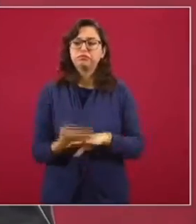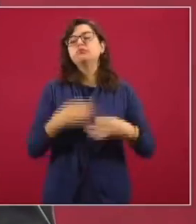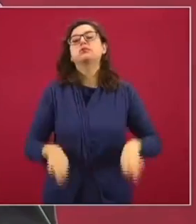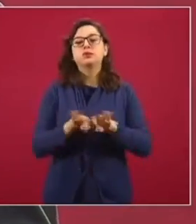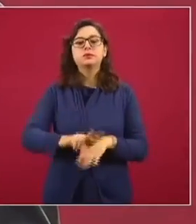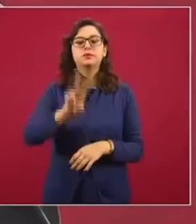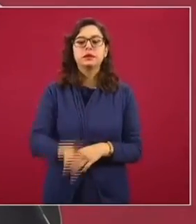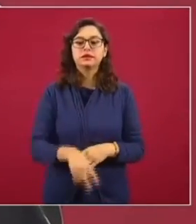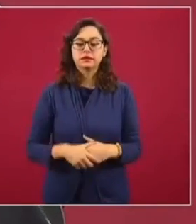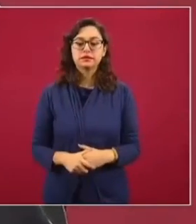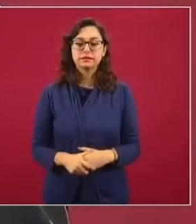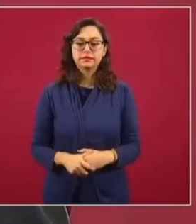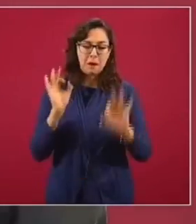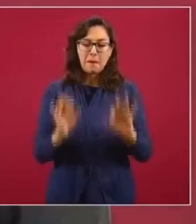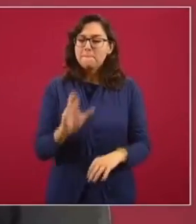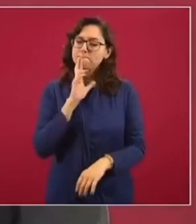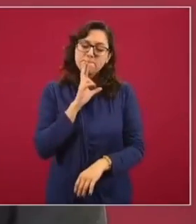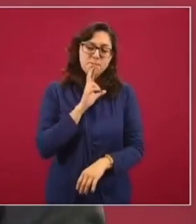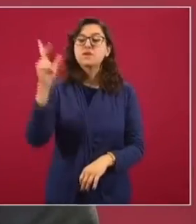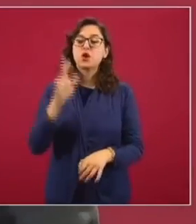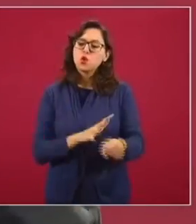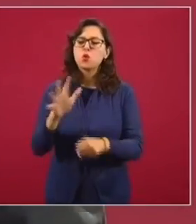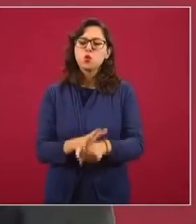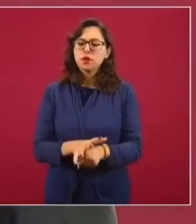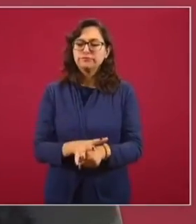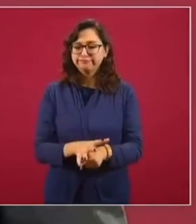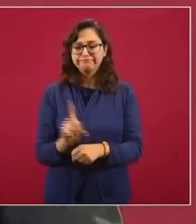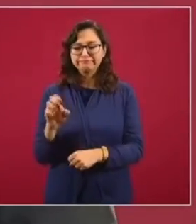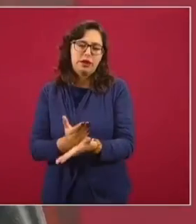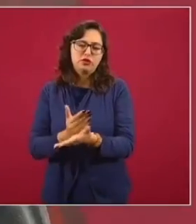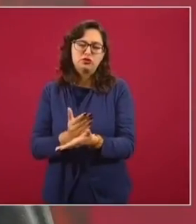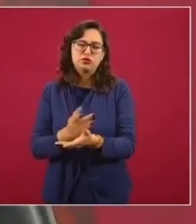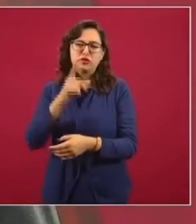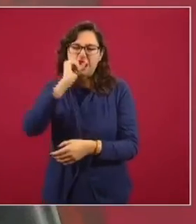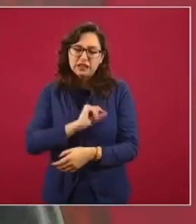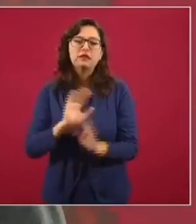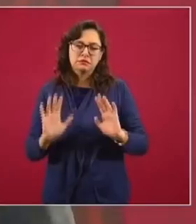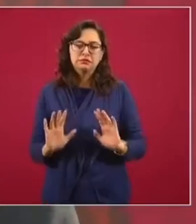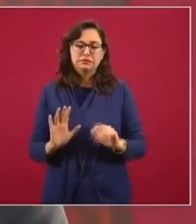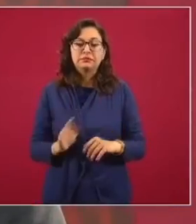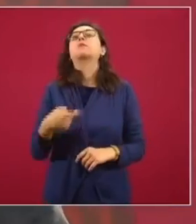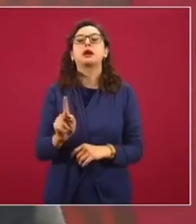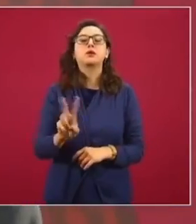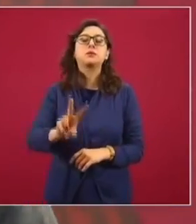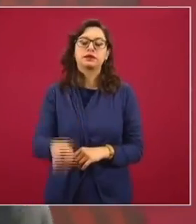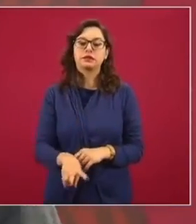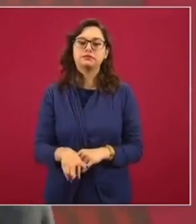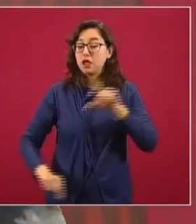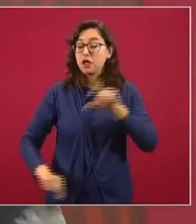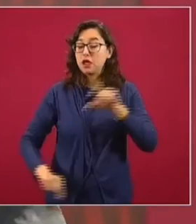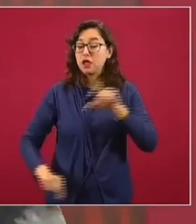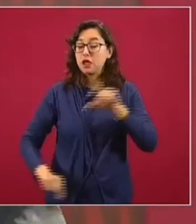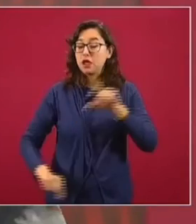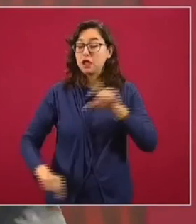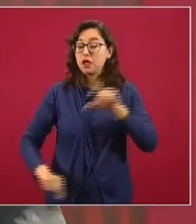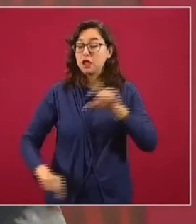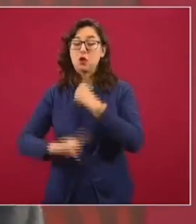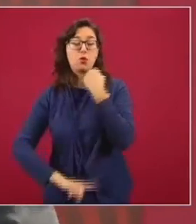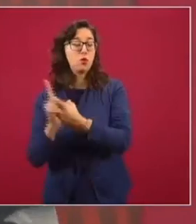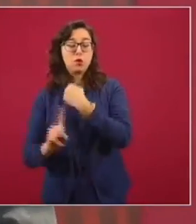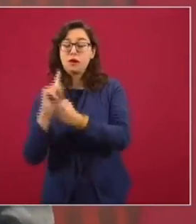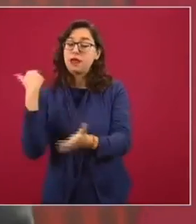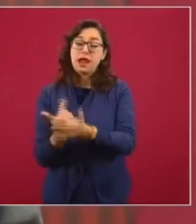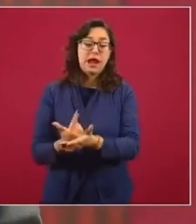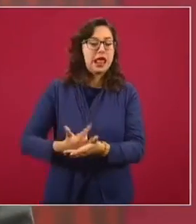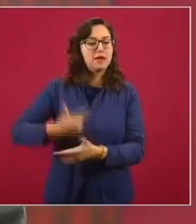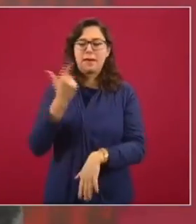Y desde luego el mejor sistema político es la democracia. Pero, sin duda, muchos de los problemas de México, sobre todo